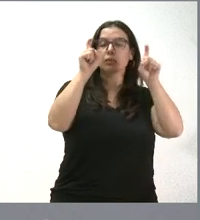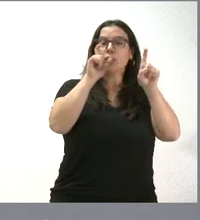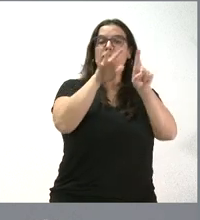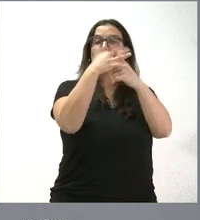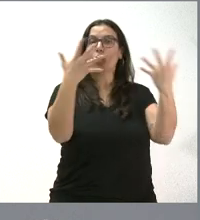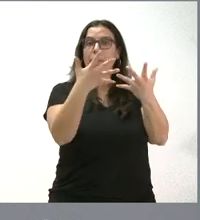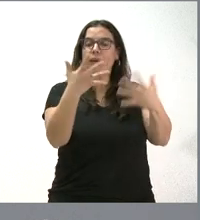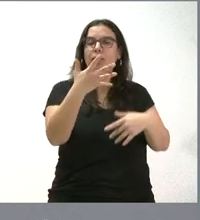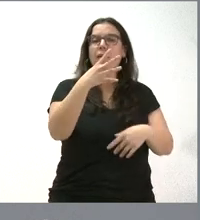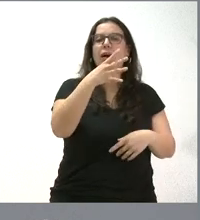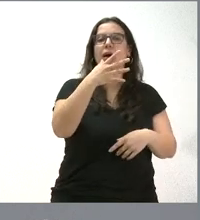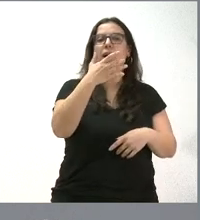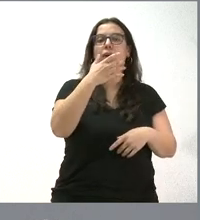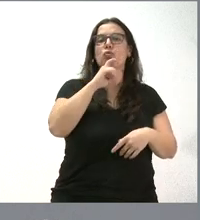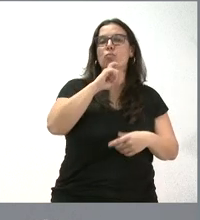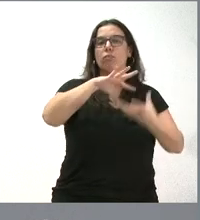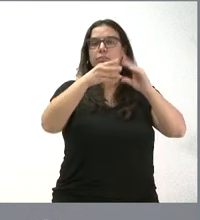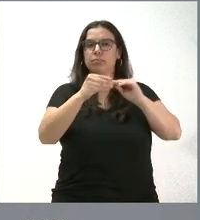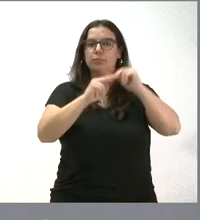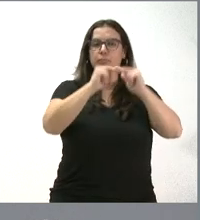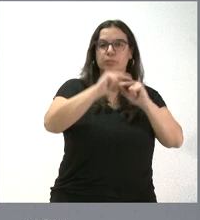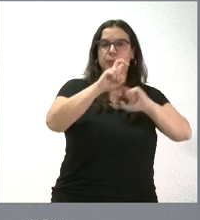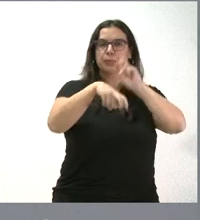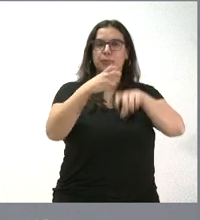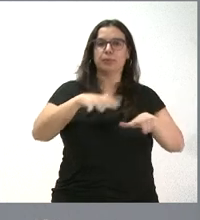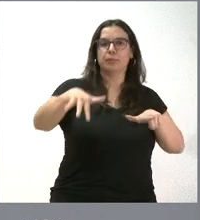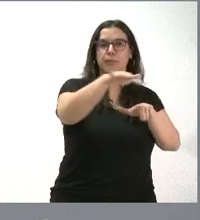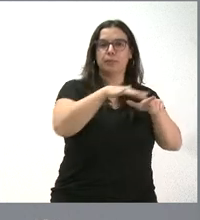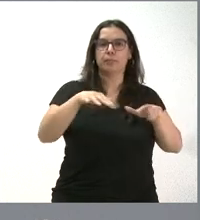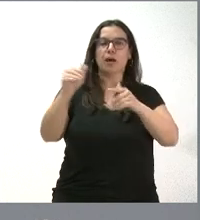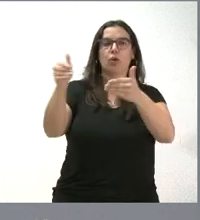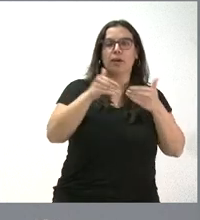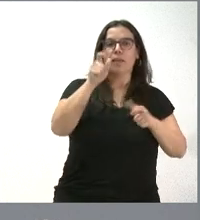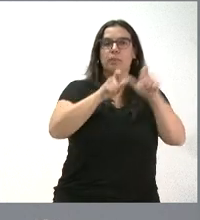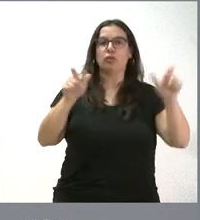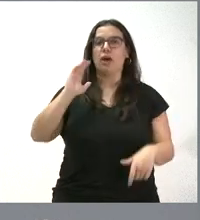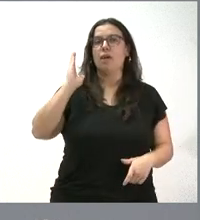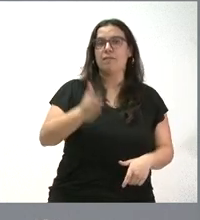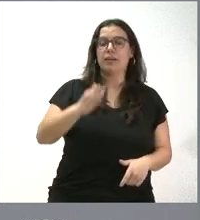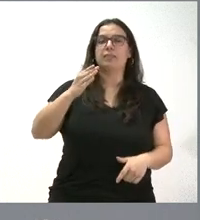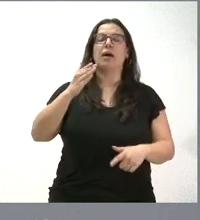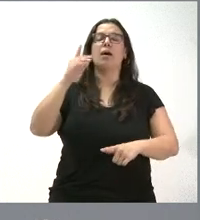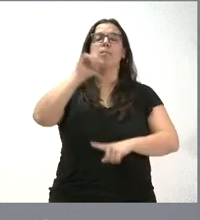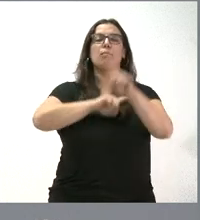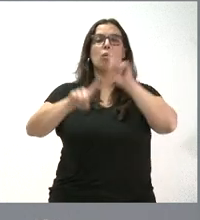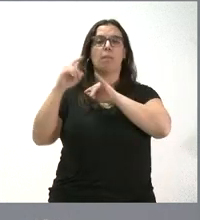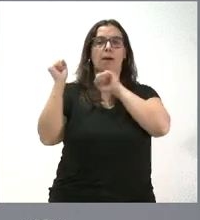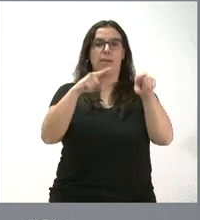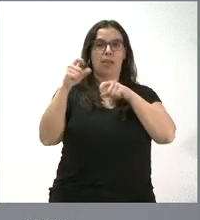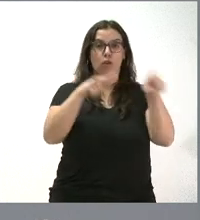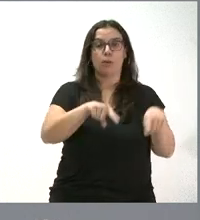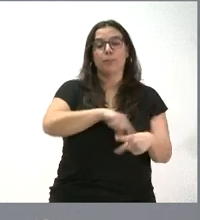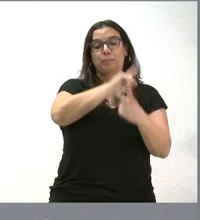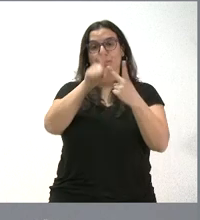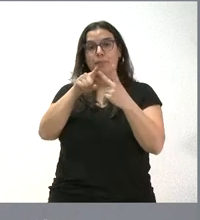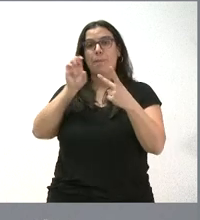mediante la adecuación, rehabilitación y equipamiento de espacios de campos de acogida de afectados por la crisis migratoria. Y en el caso